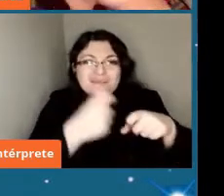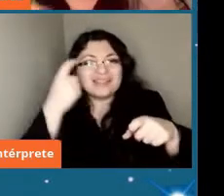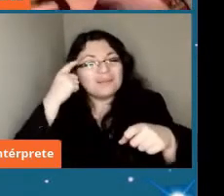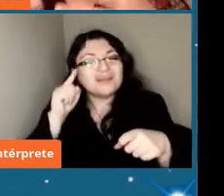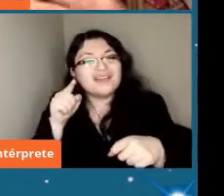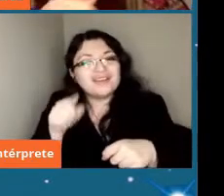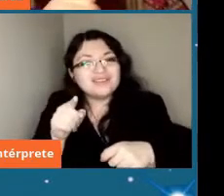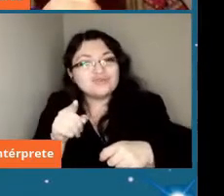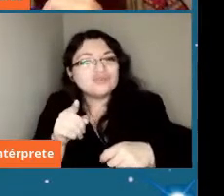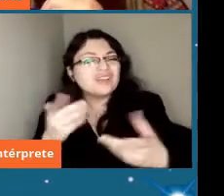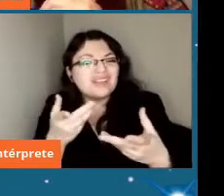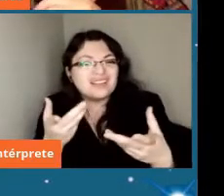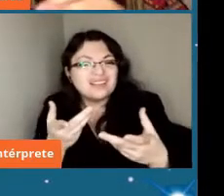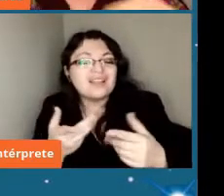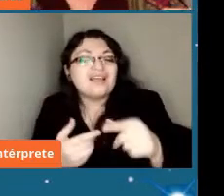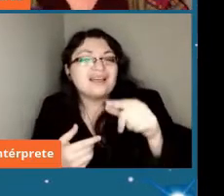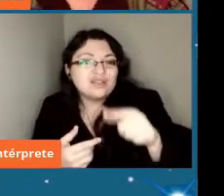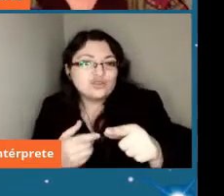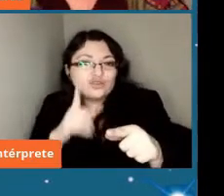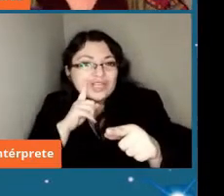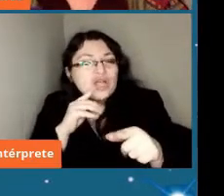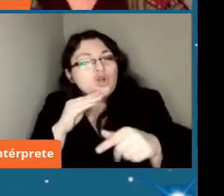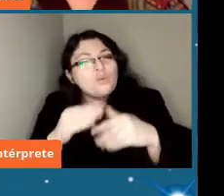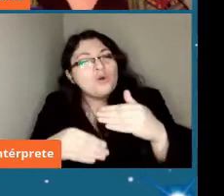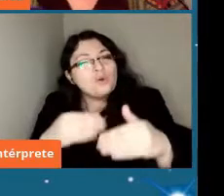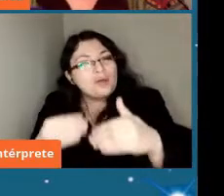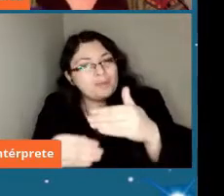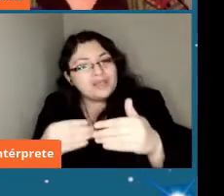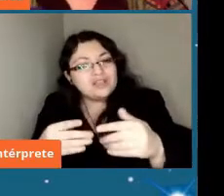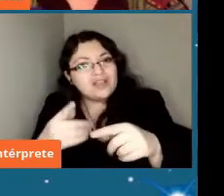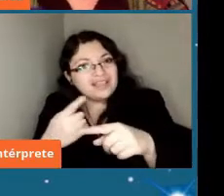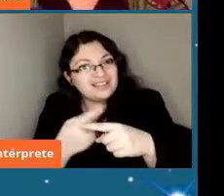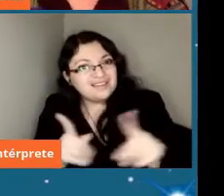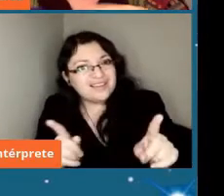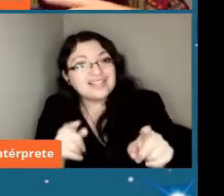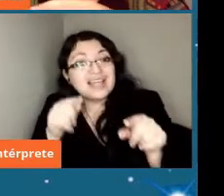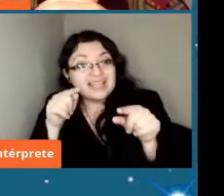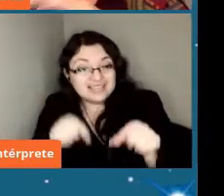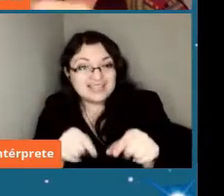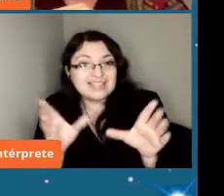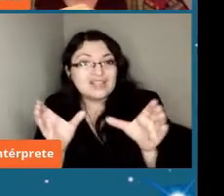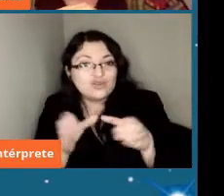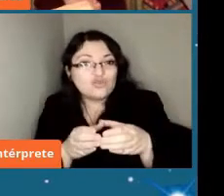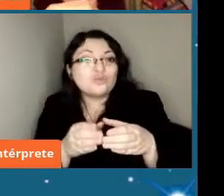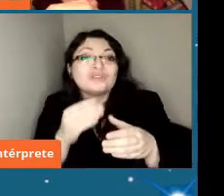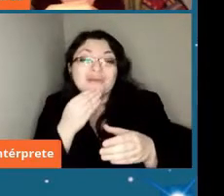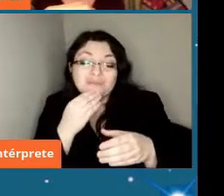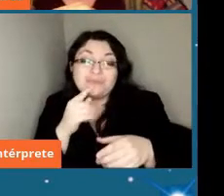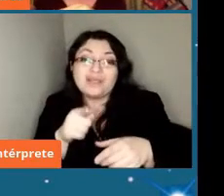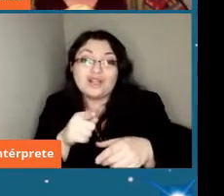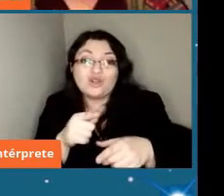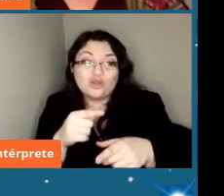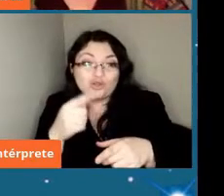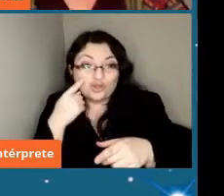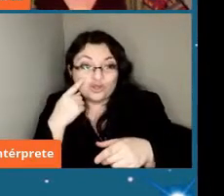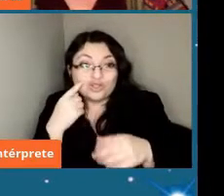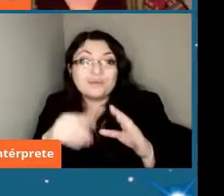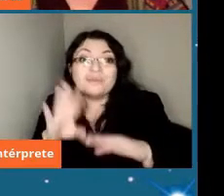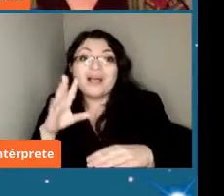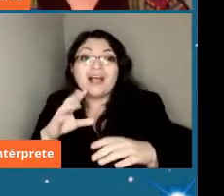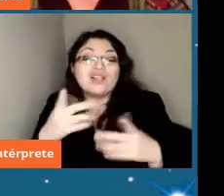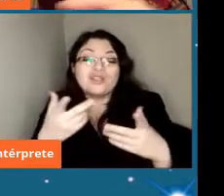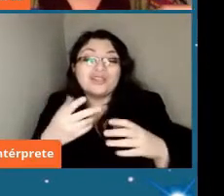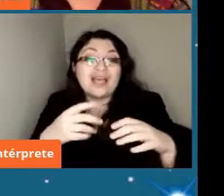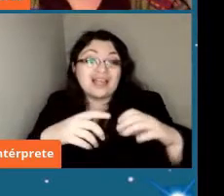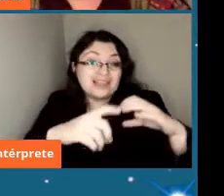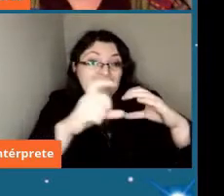que han sufrido procesos de diferenciación y que dentro de este grupo se encuentran los famosísimos meteoritos marcianos y los